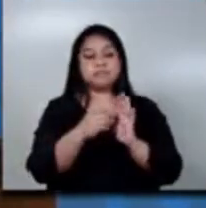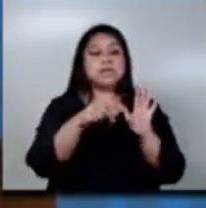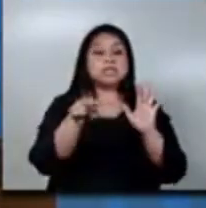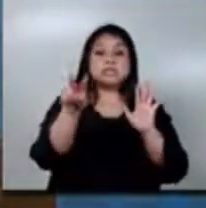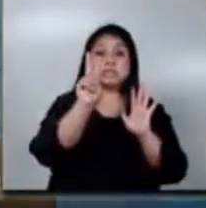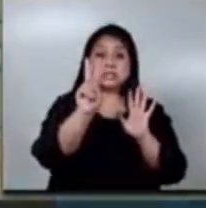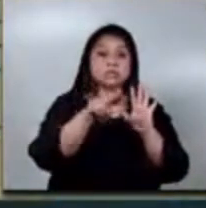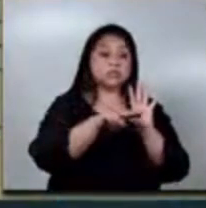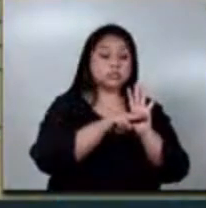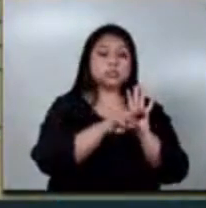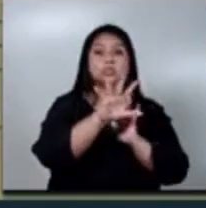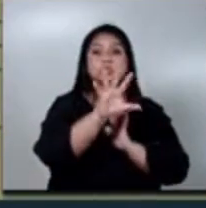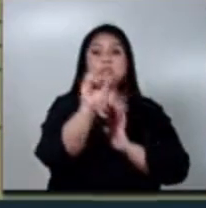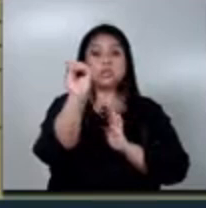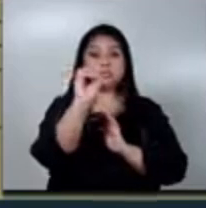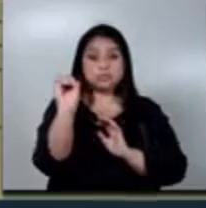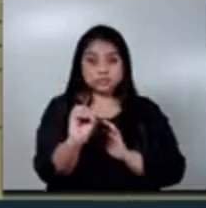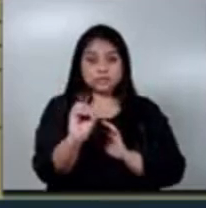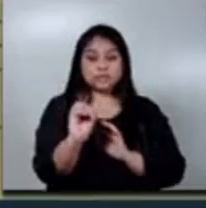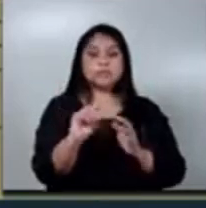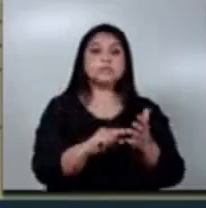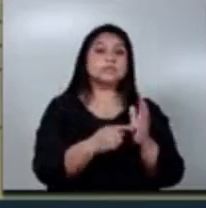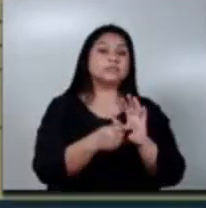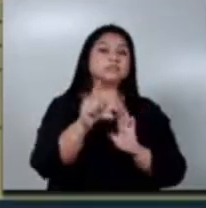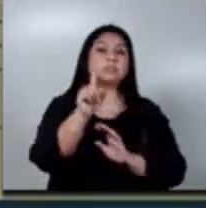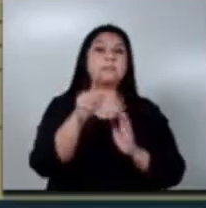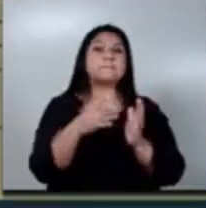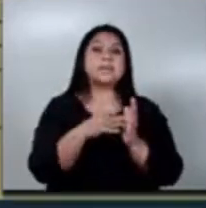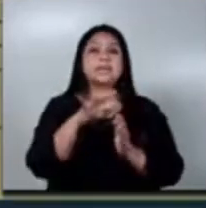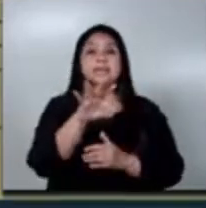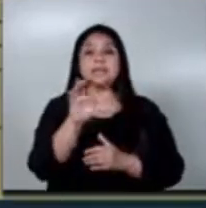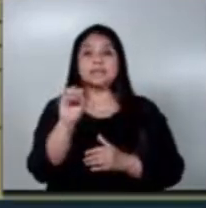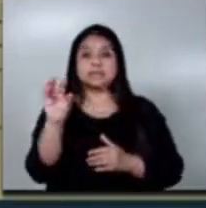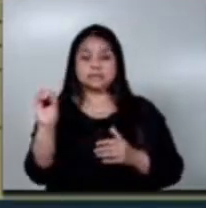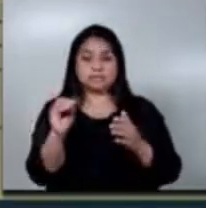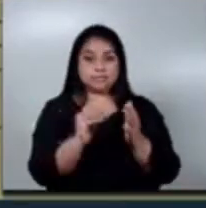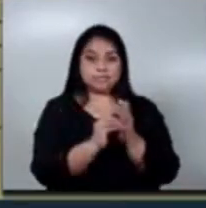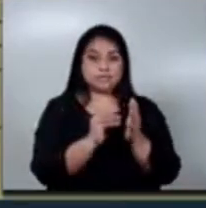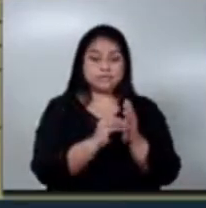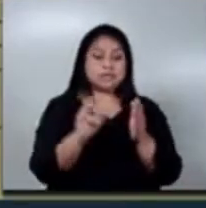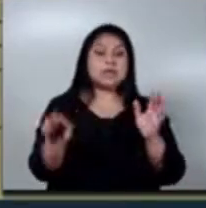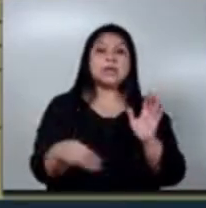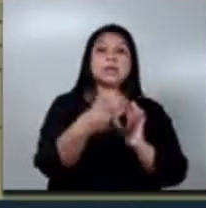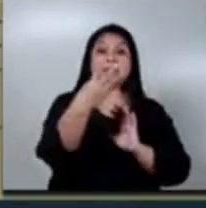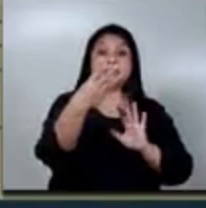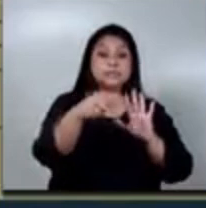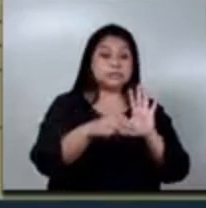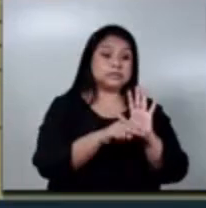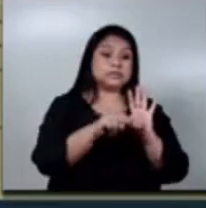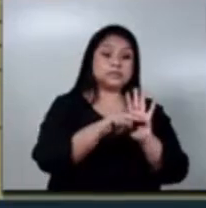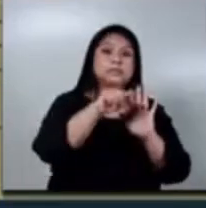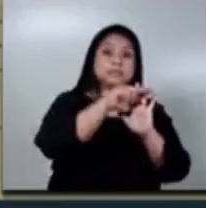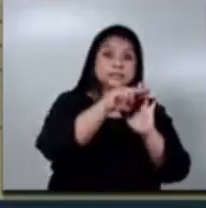50% del pago, que es equivalente a 1.500 quetzales. Y un tercer nivel, que sería igual al